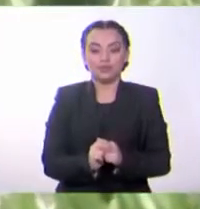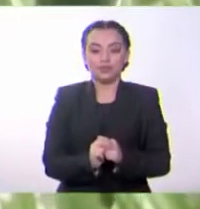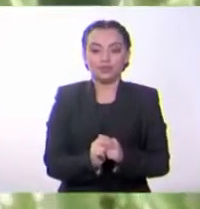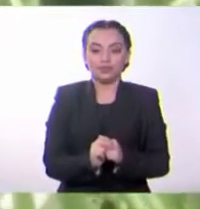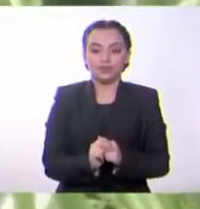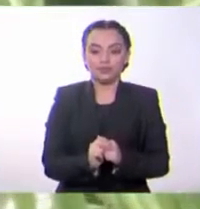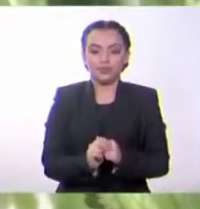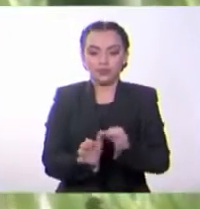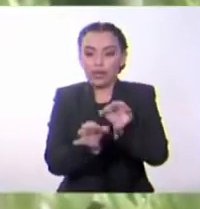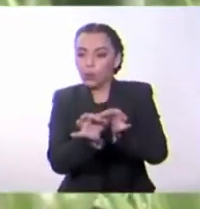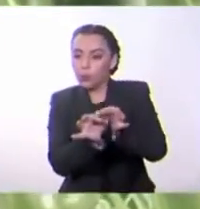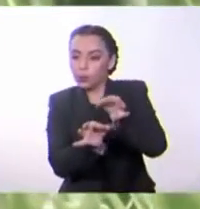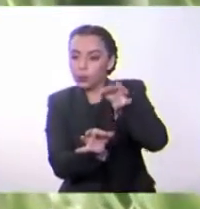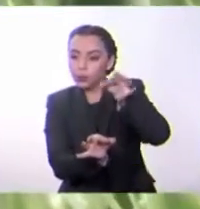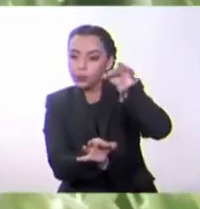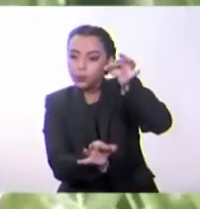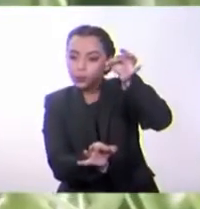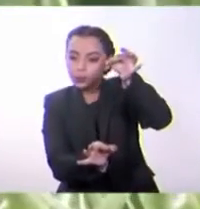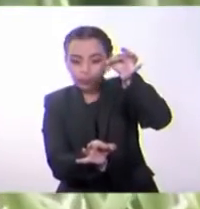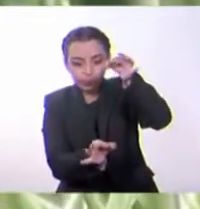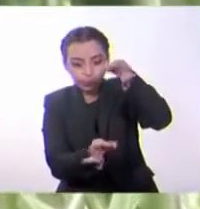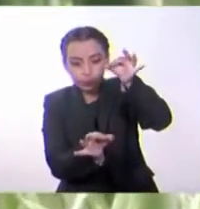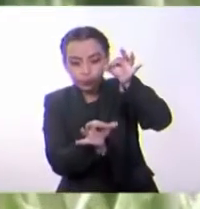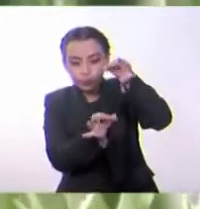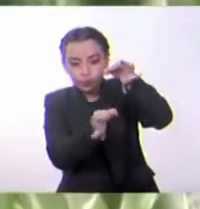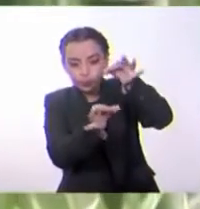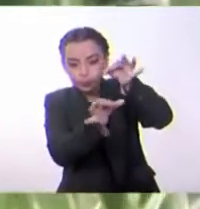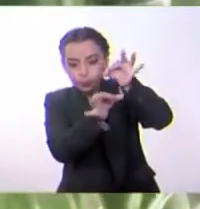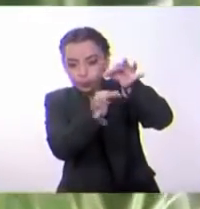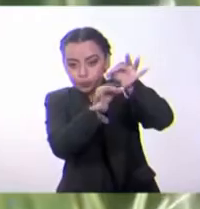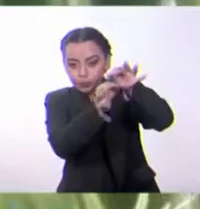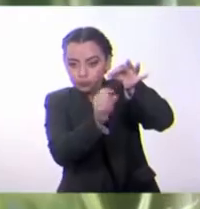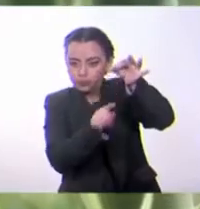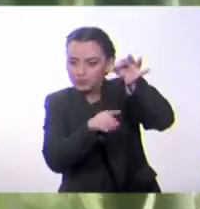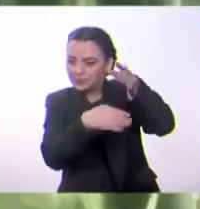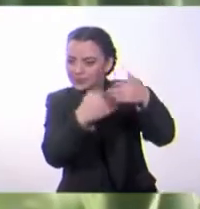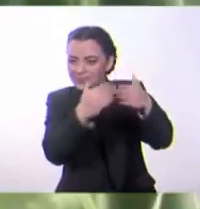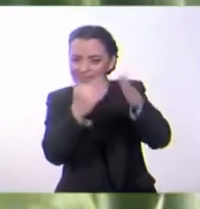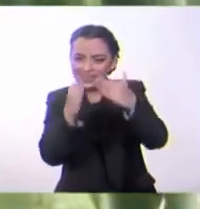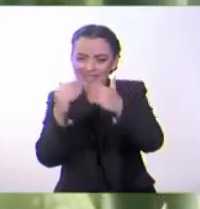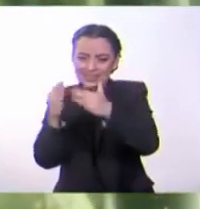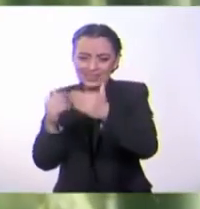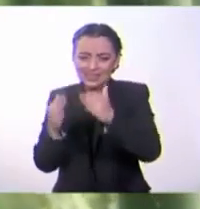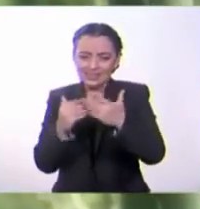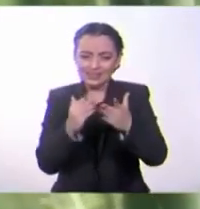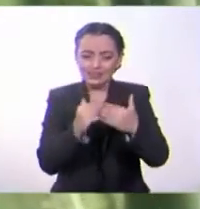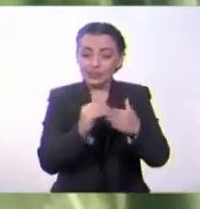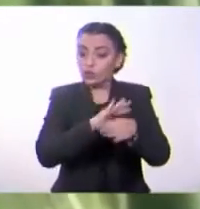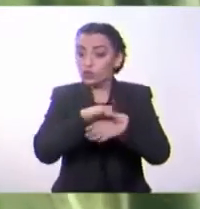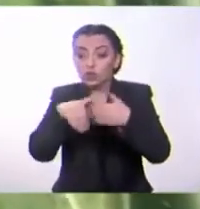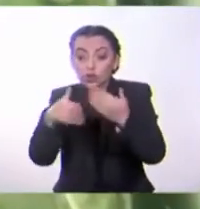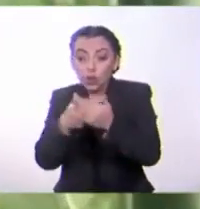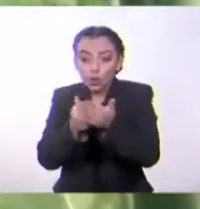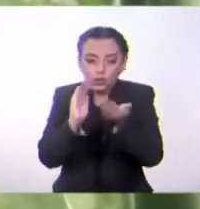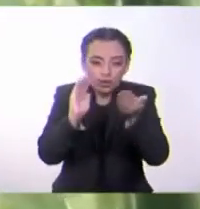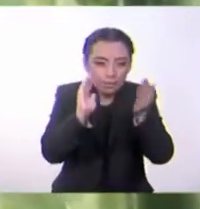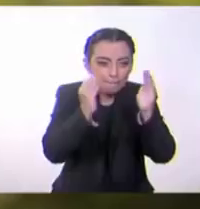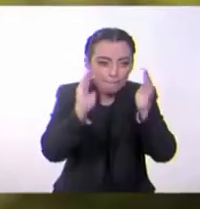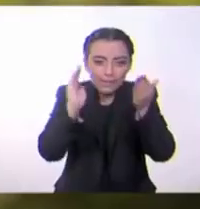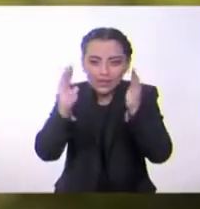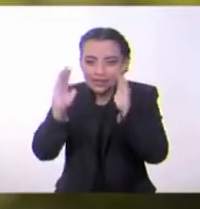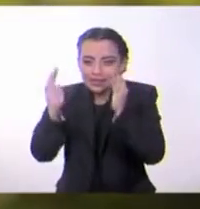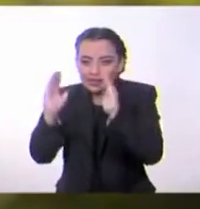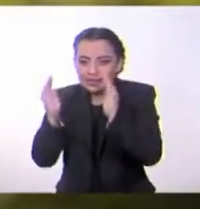Lo primero que debemos saber es que, aunque todos los bambúes pertenecen a una misma familia, que es la misma de las gramas,